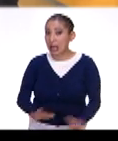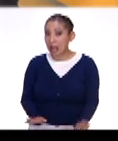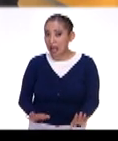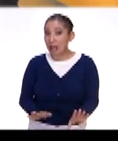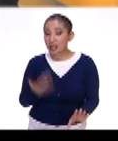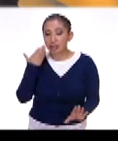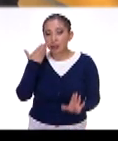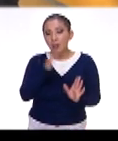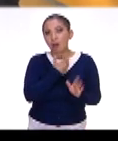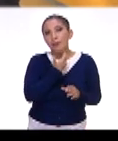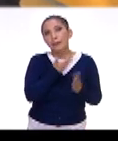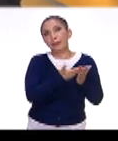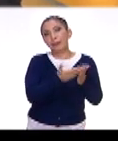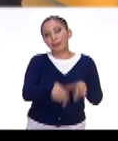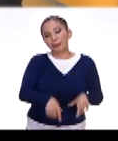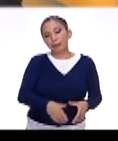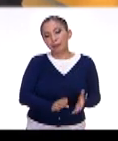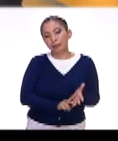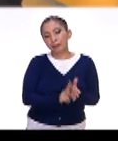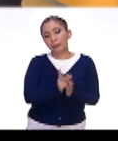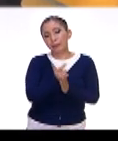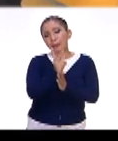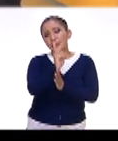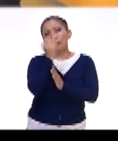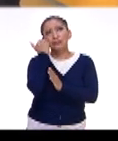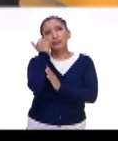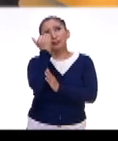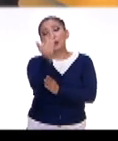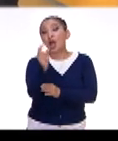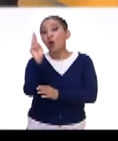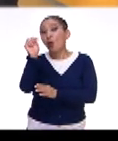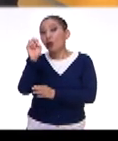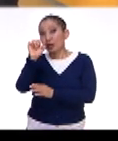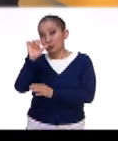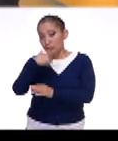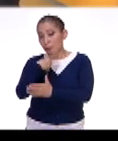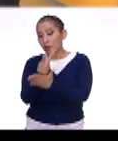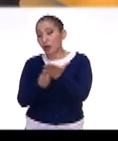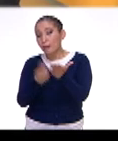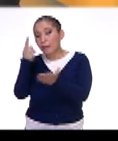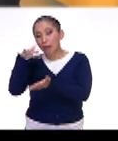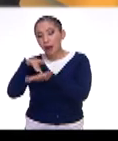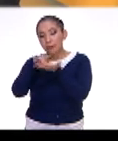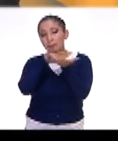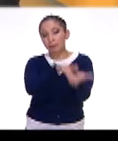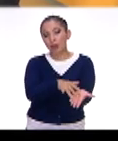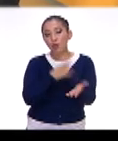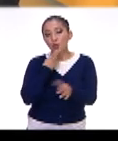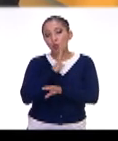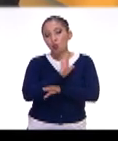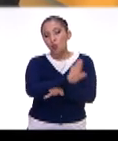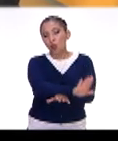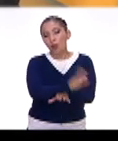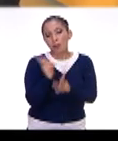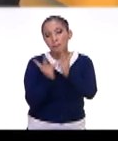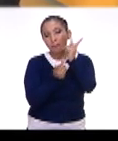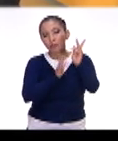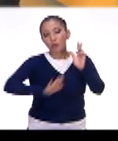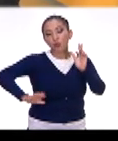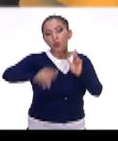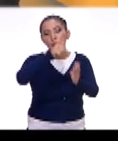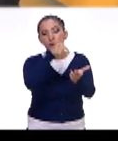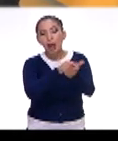tardan mucho en tener su tamaño. Y tardan mucho en tener su tamaño. Y la UNESCO tiene un programa para conservar los plantillos de